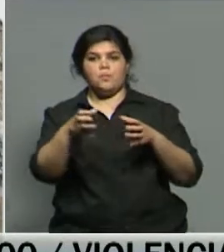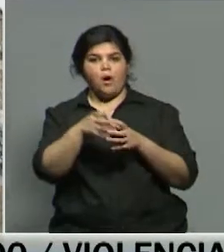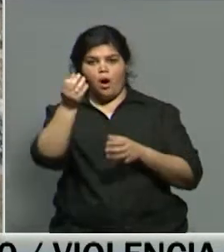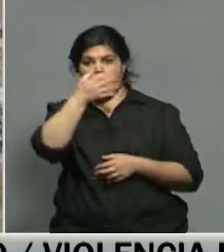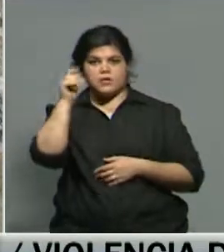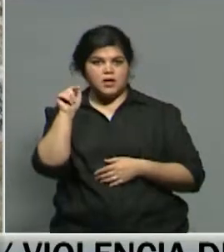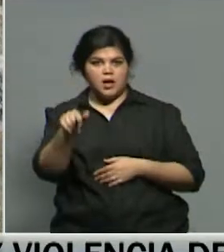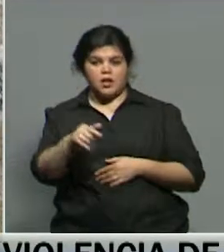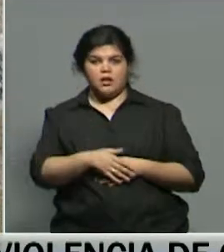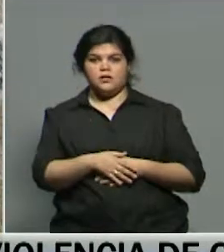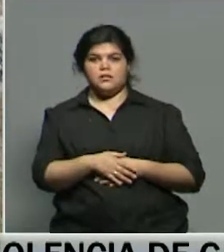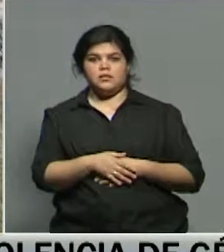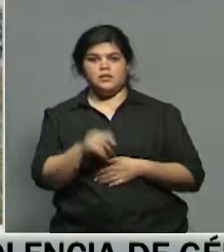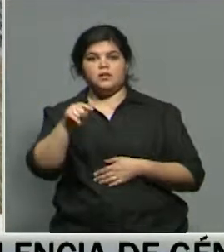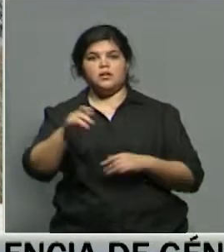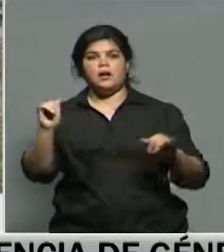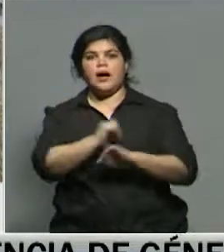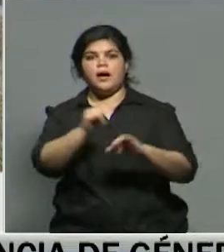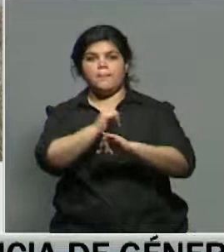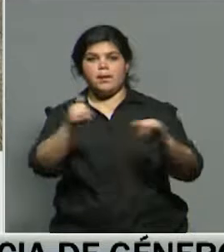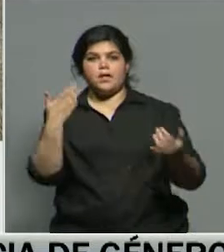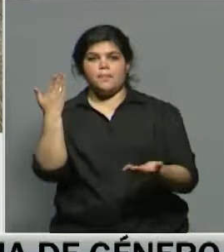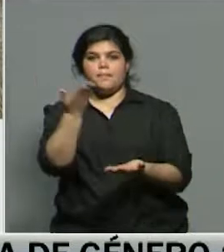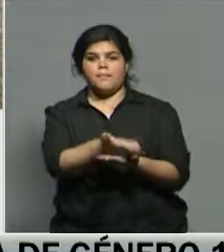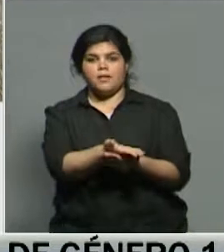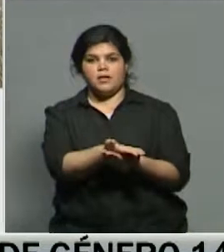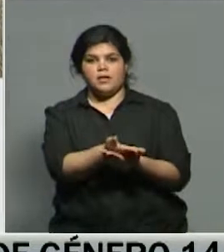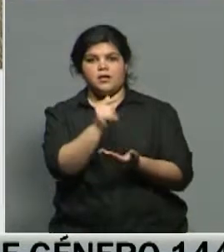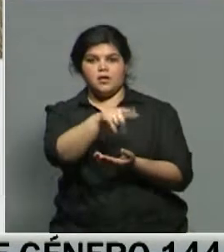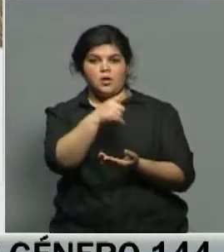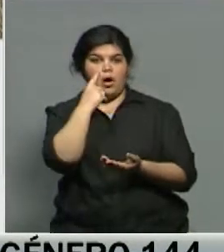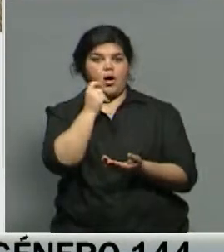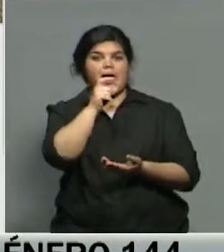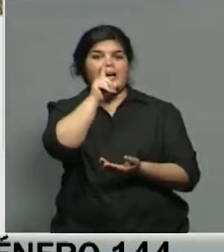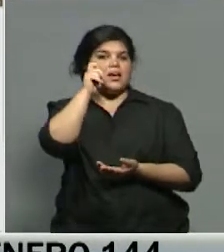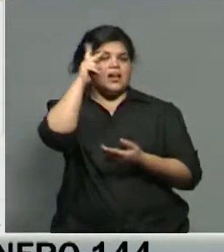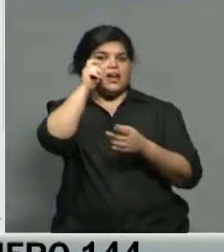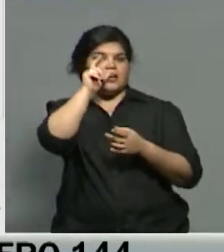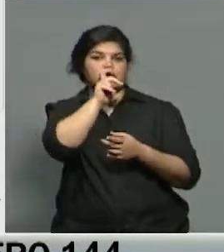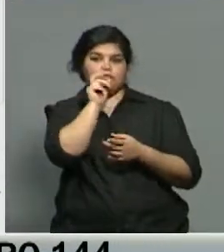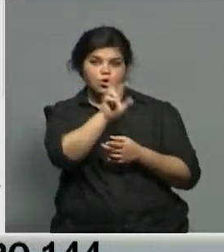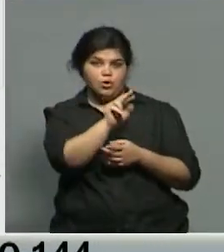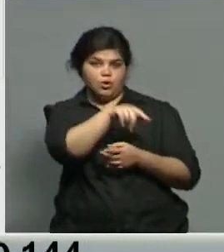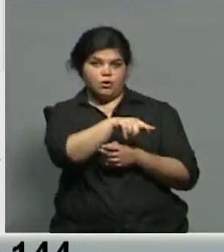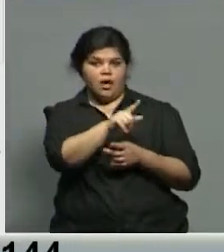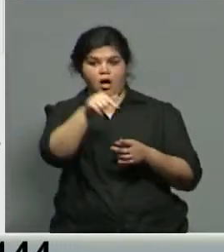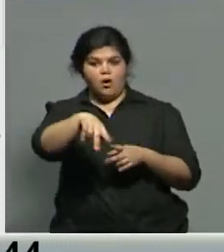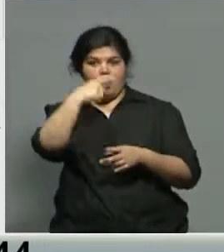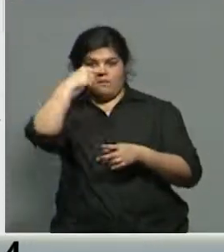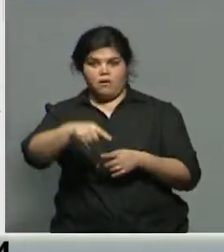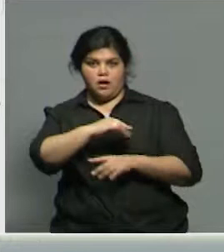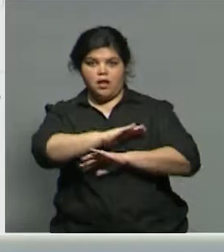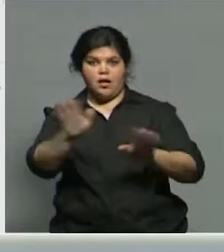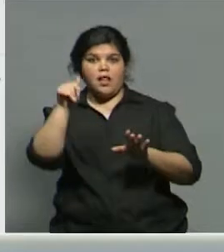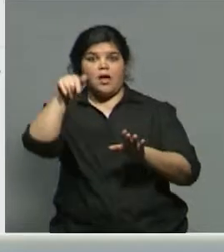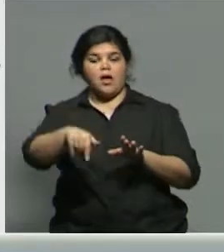una campaña que comenzó con el pedido del fiscal Stornelli y concluye hoy con esta resolución. El vergonzoso fallo de la